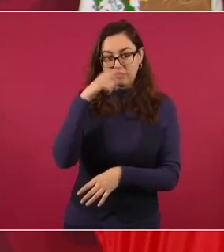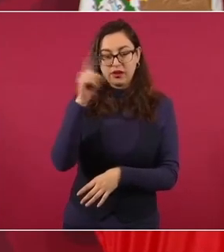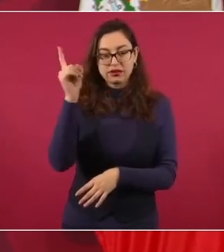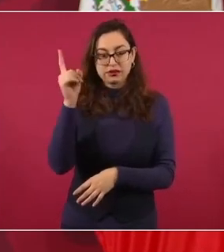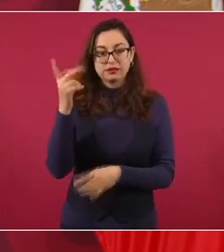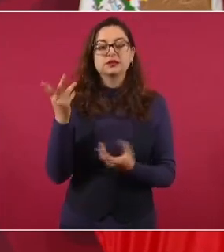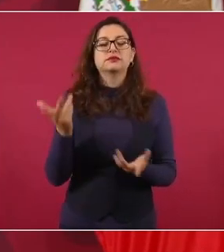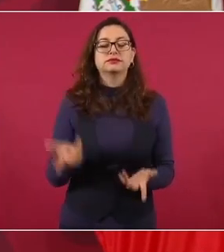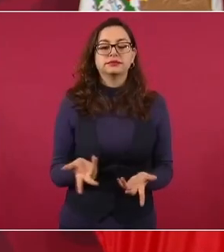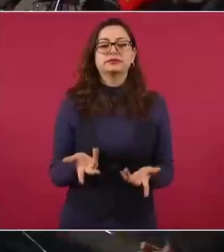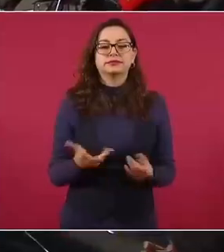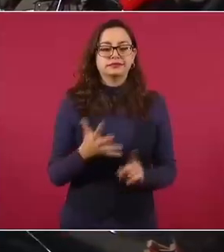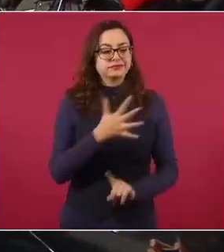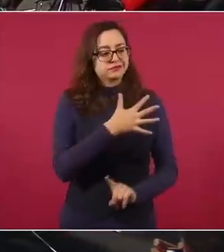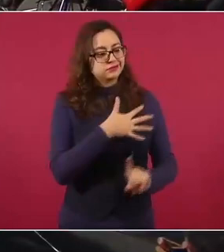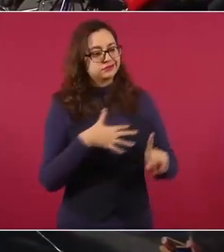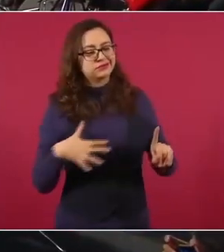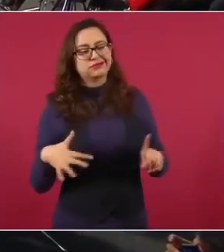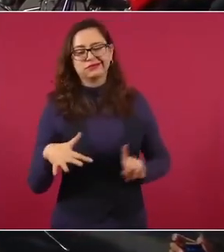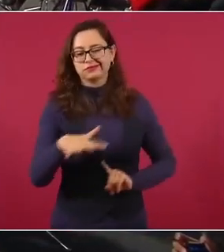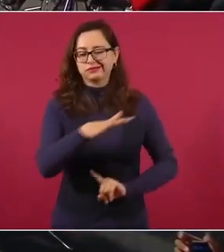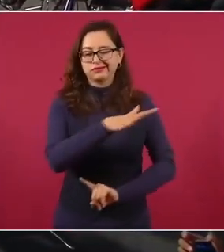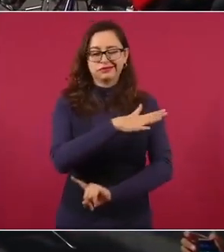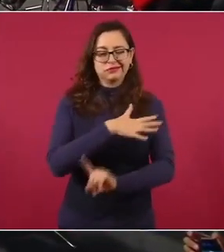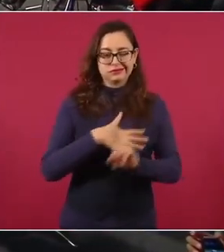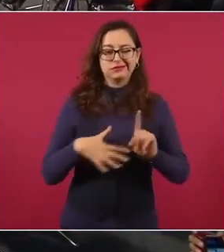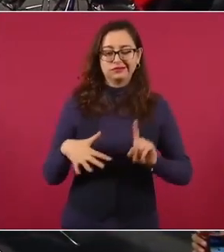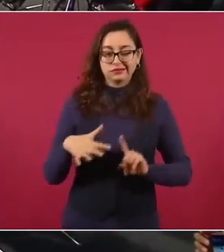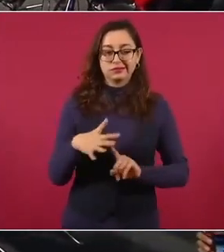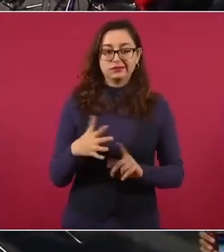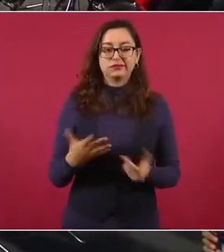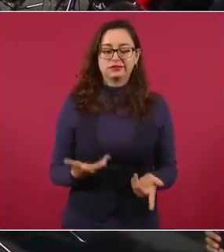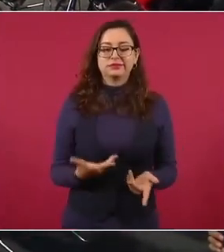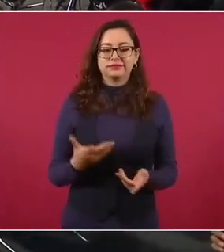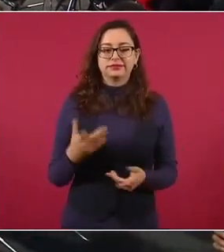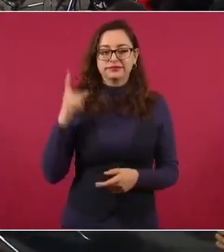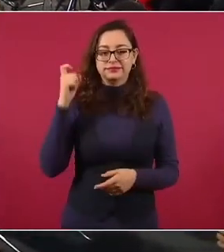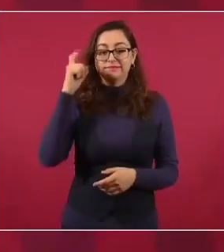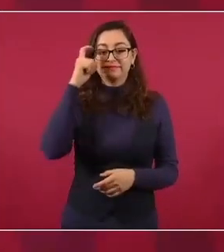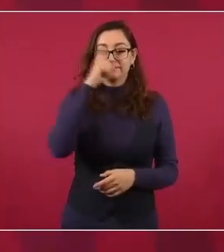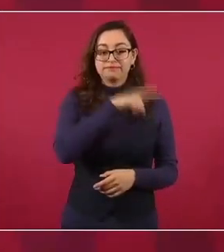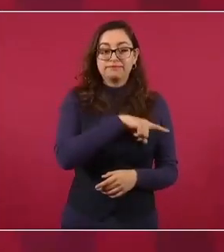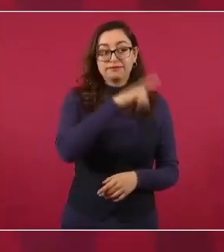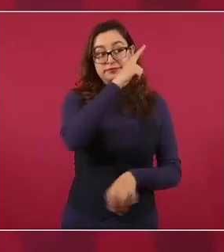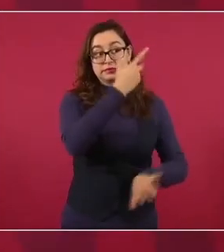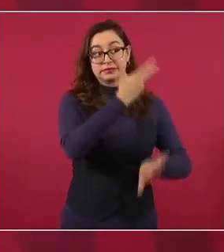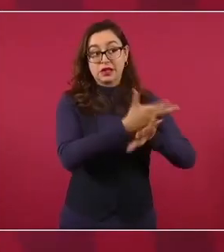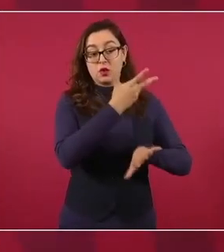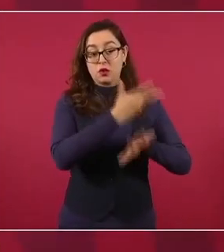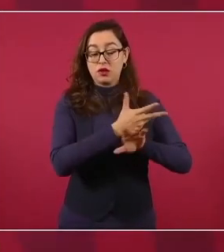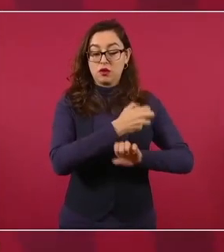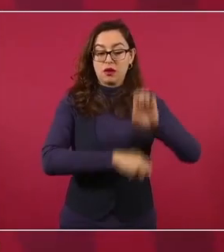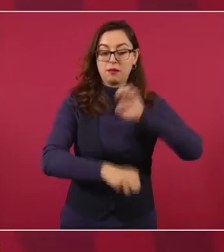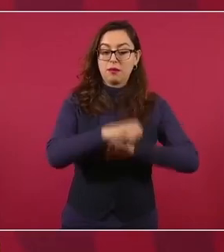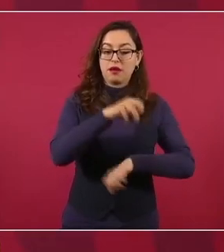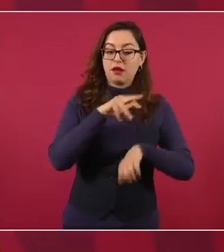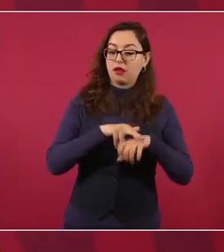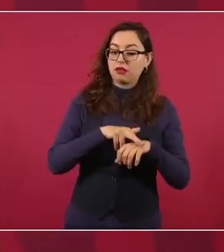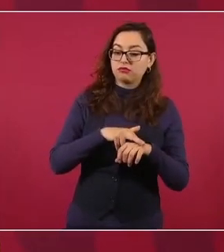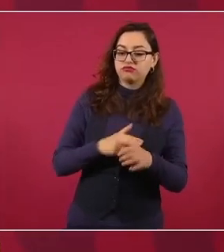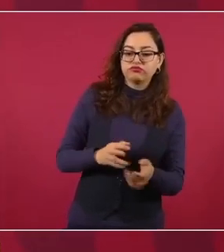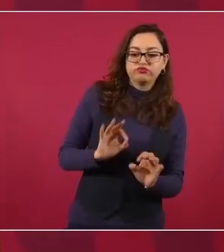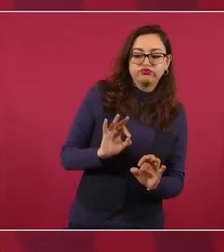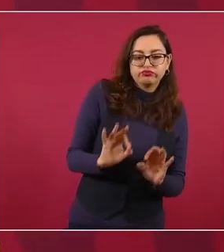Todo esto aprovechado también por el embajador de Estados Unidos en